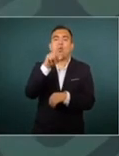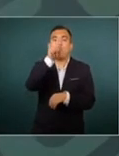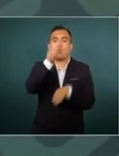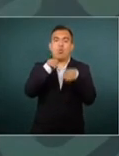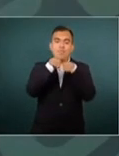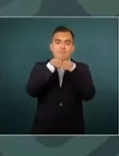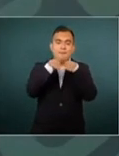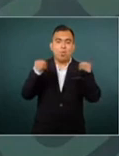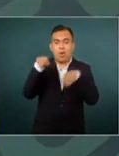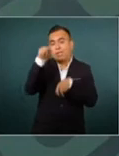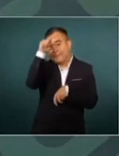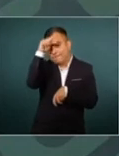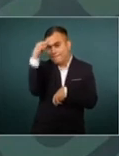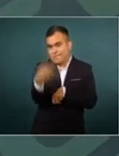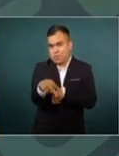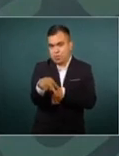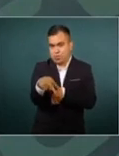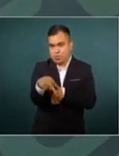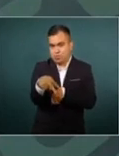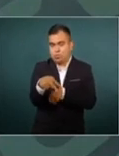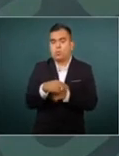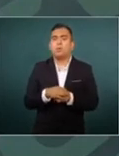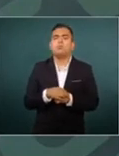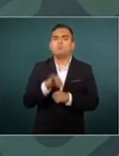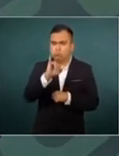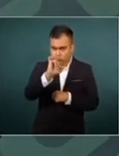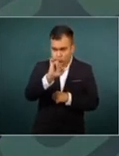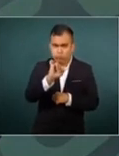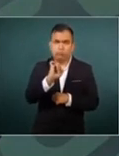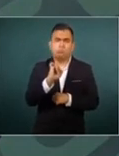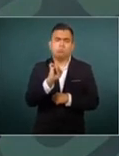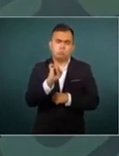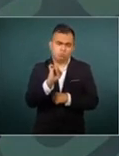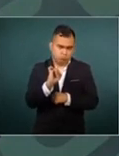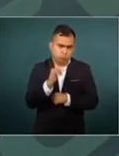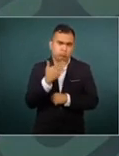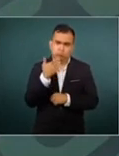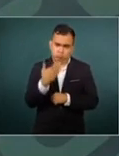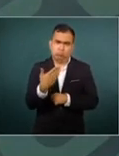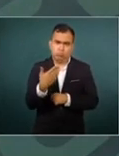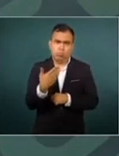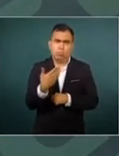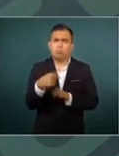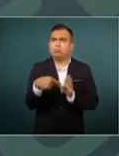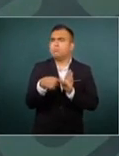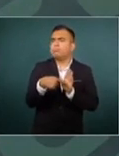sí estaría bien que se diera a conocer el desplegado